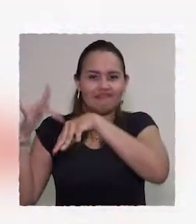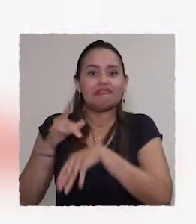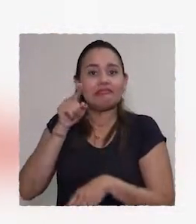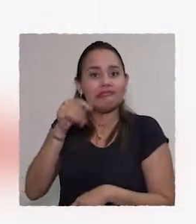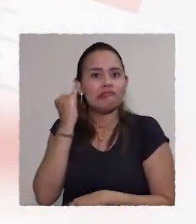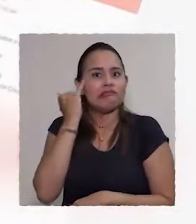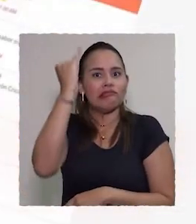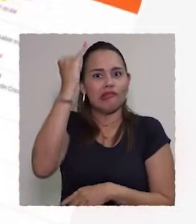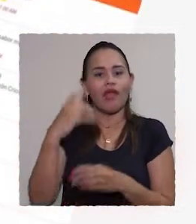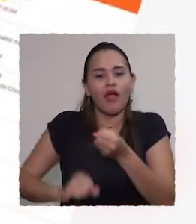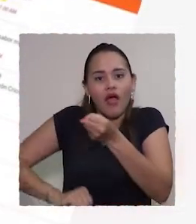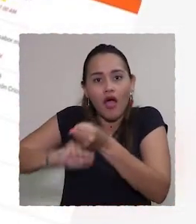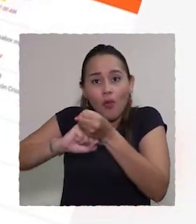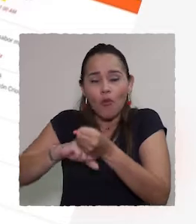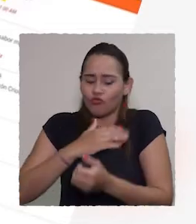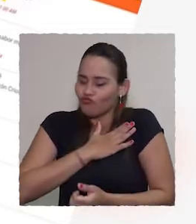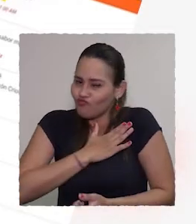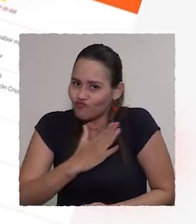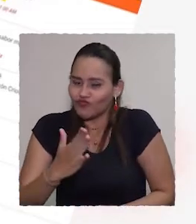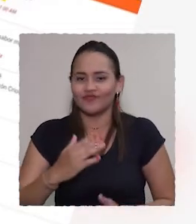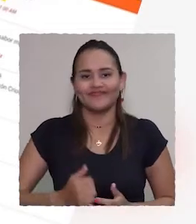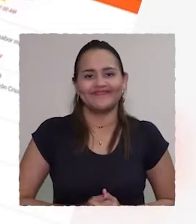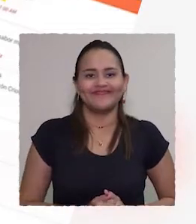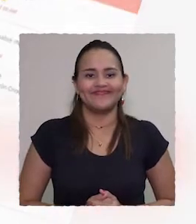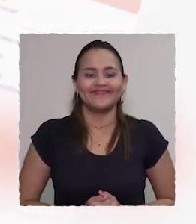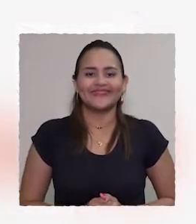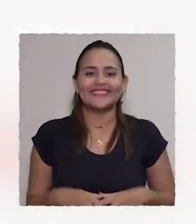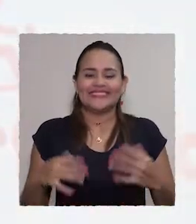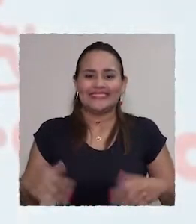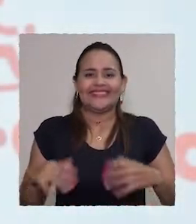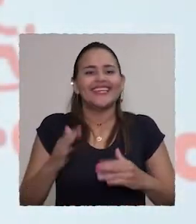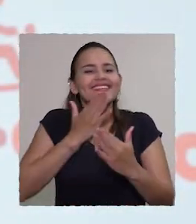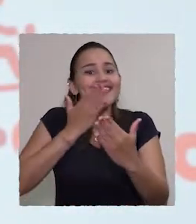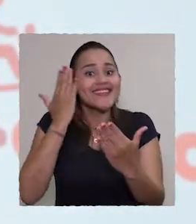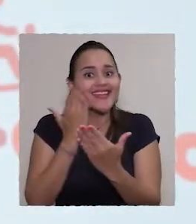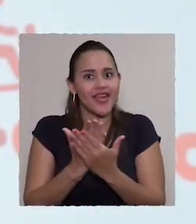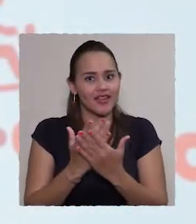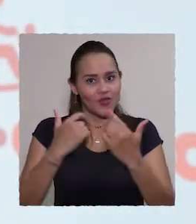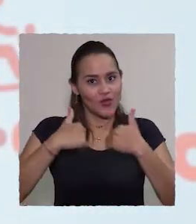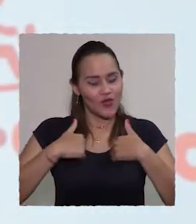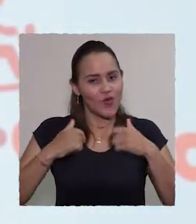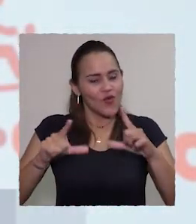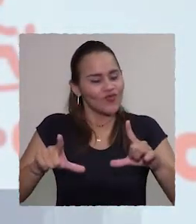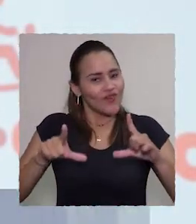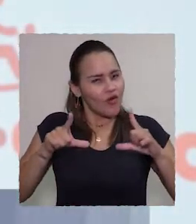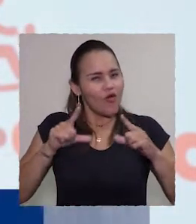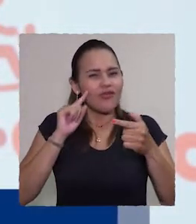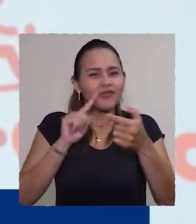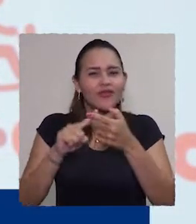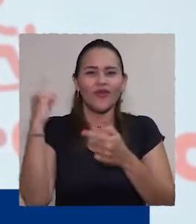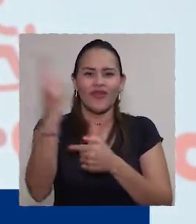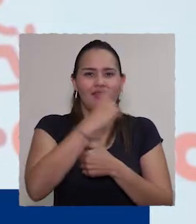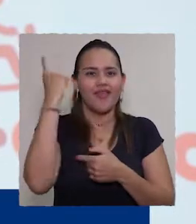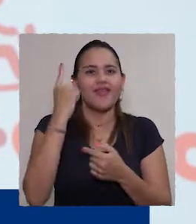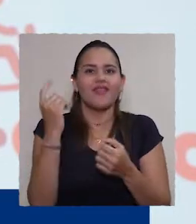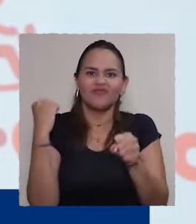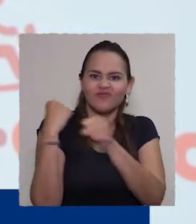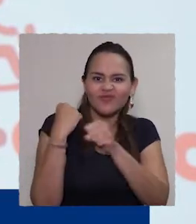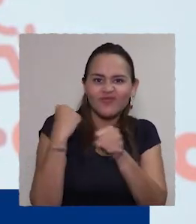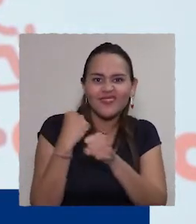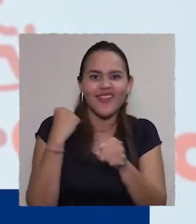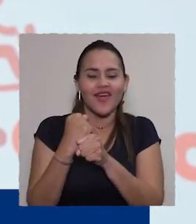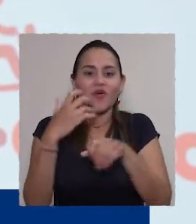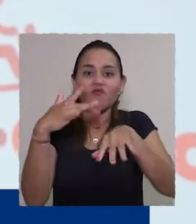Dairo, quien agradece este tipo de oportunidades. Y me graduó, y después, ¿qué? Es generar empleo o generar ingresos